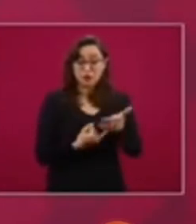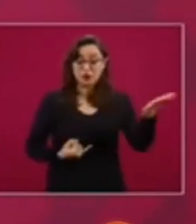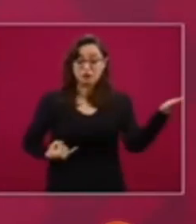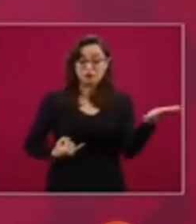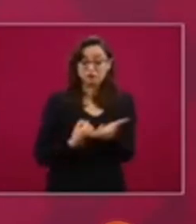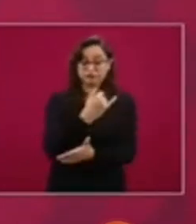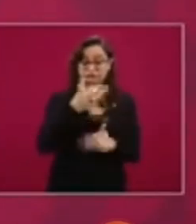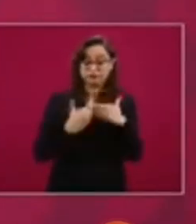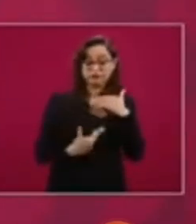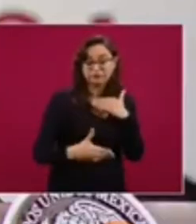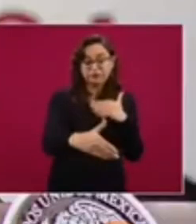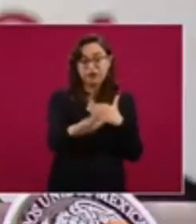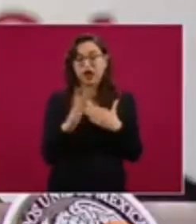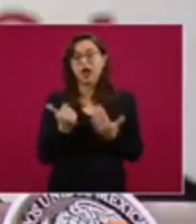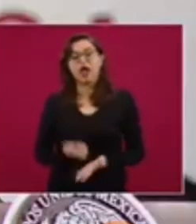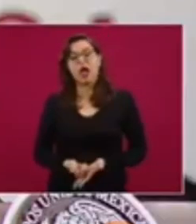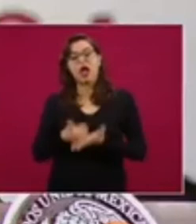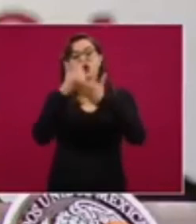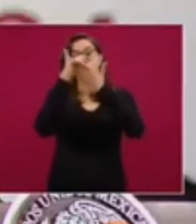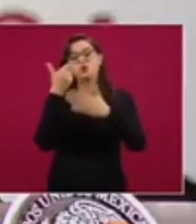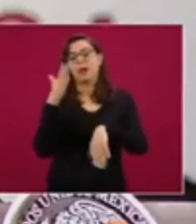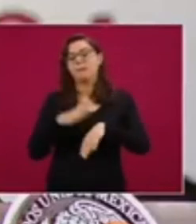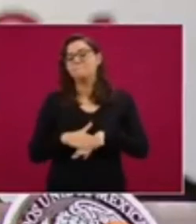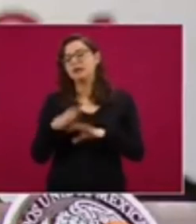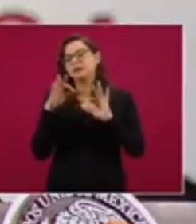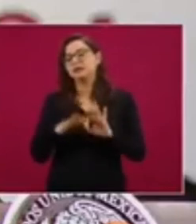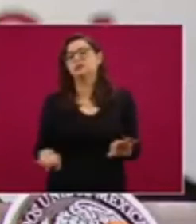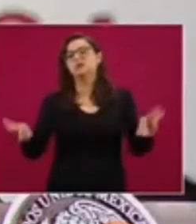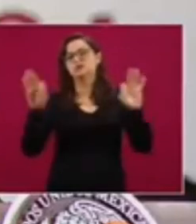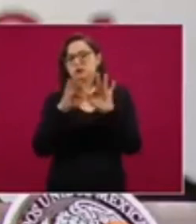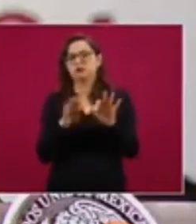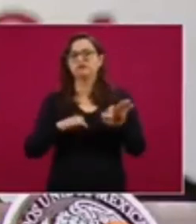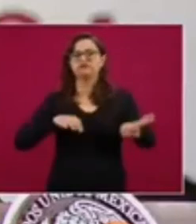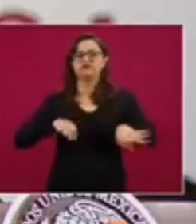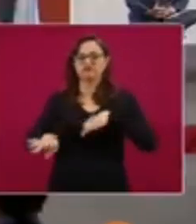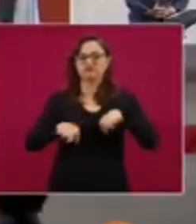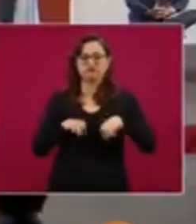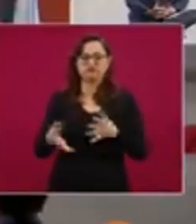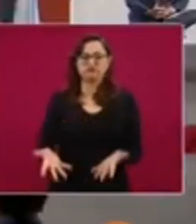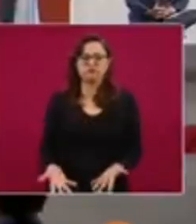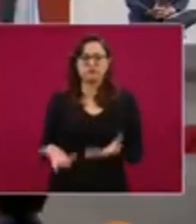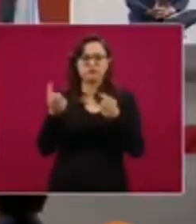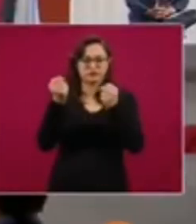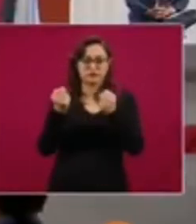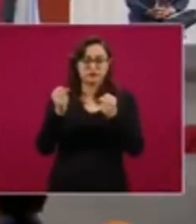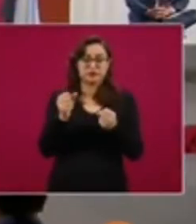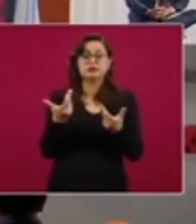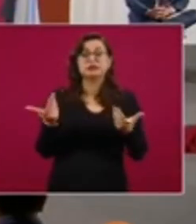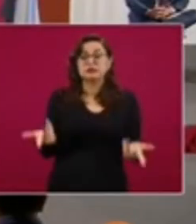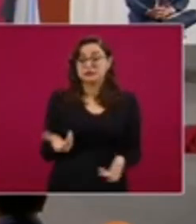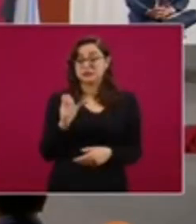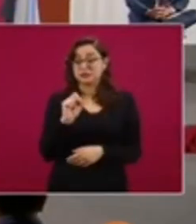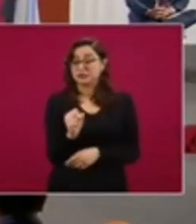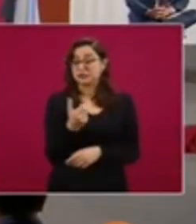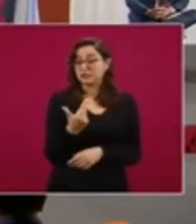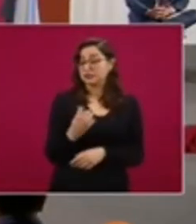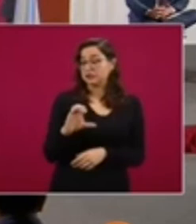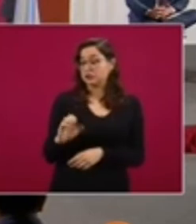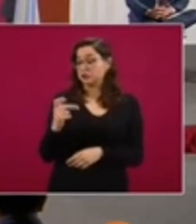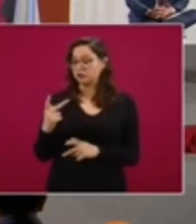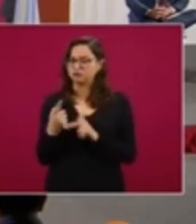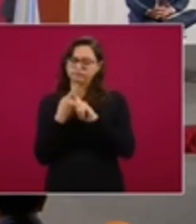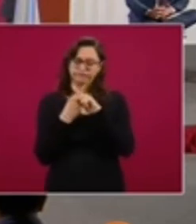para la recuperación del empleo en nuestro país. El cálculo que la misma secretaria de Hacienda ha hecho del